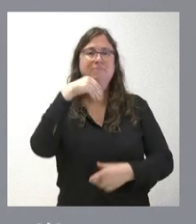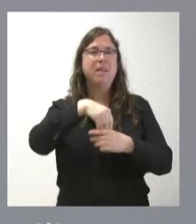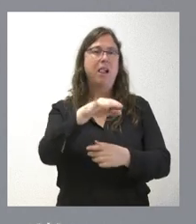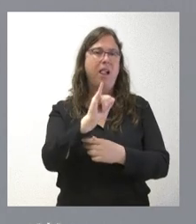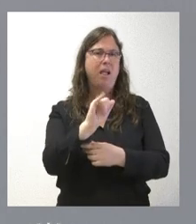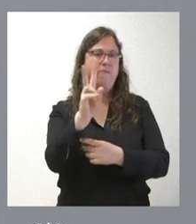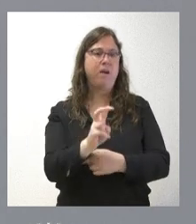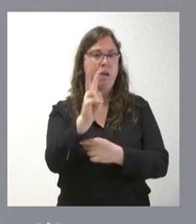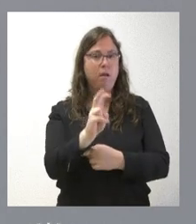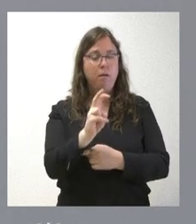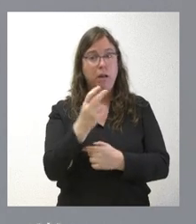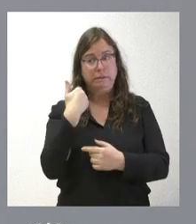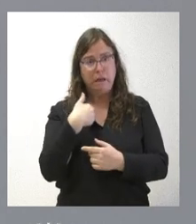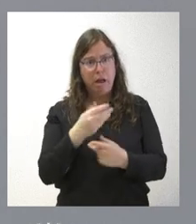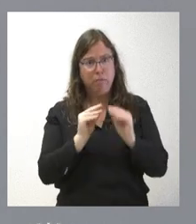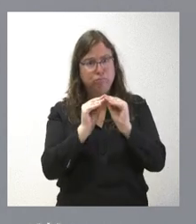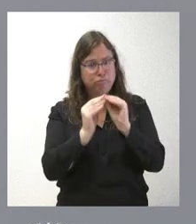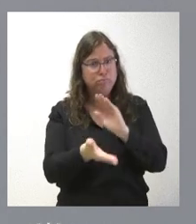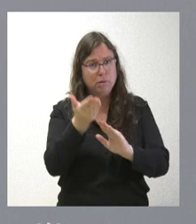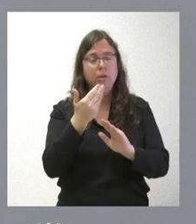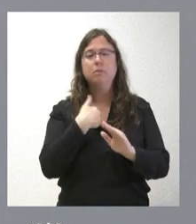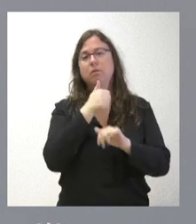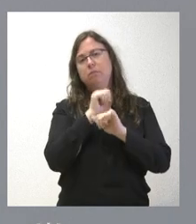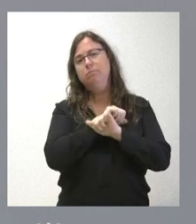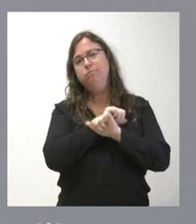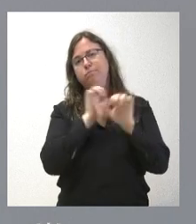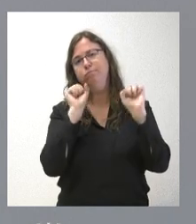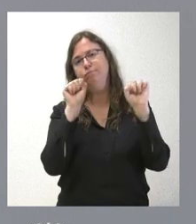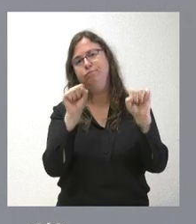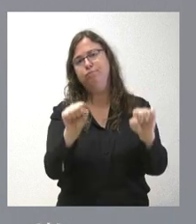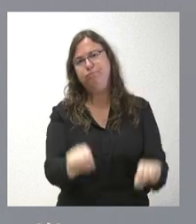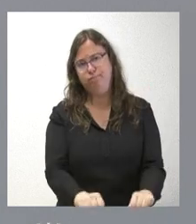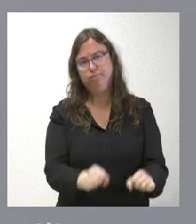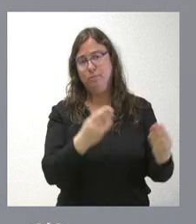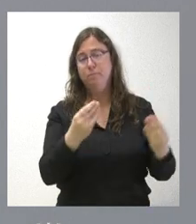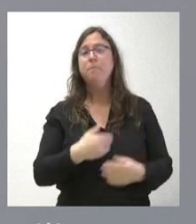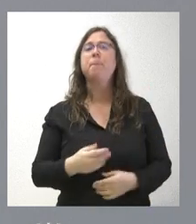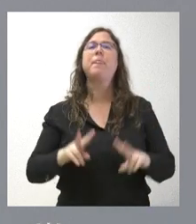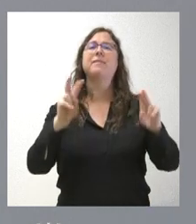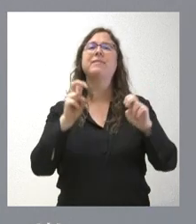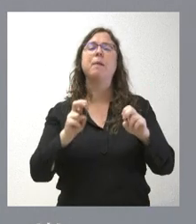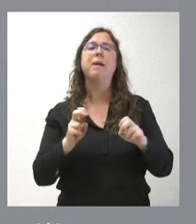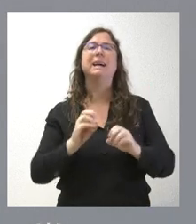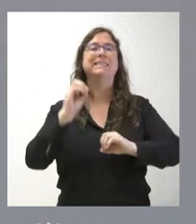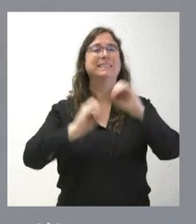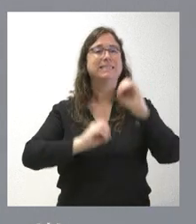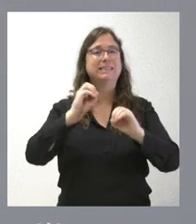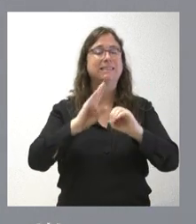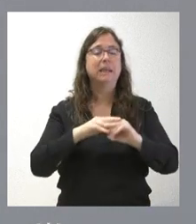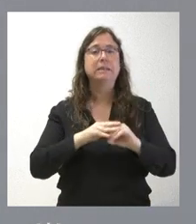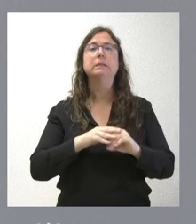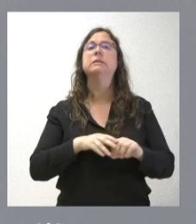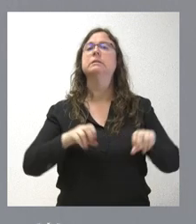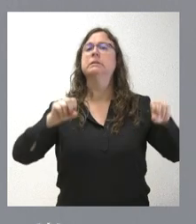muchos años de retraso y que están en la mente de todos ustedes. Y, efectivamente, en el caso de tasas les confirmo que las exenciones siguen en vigor.